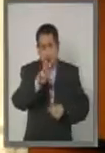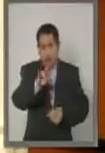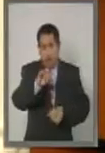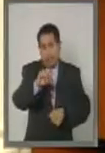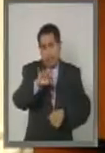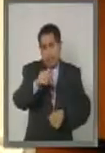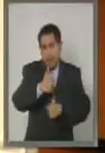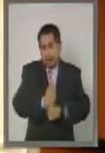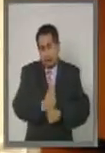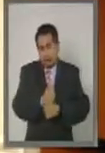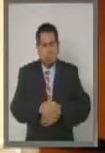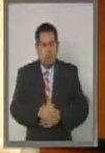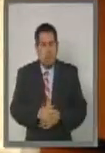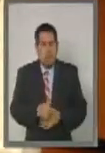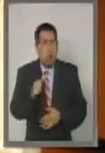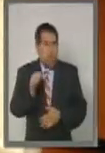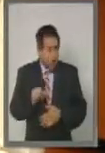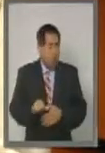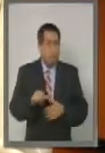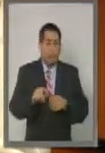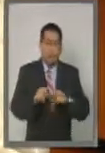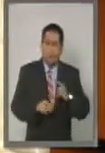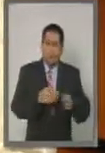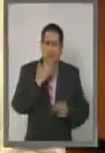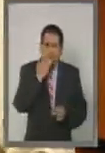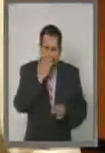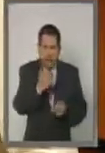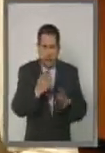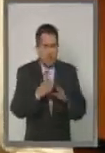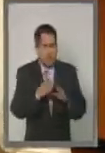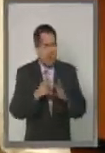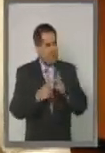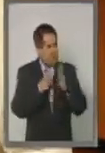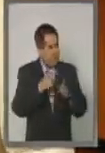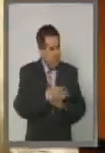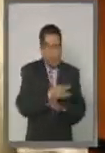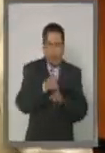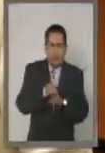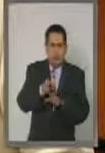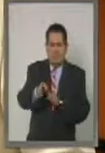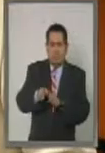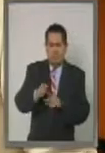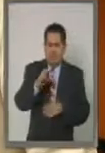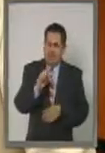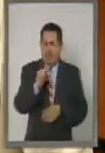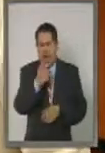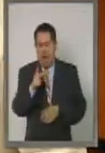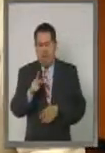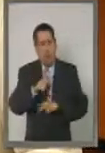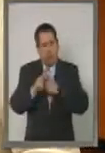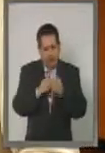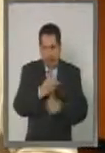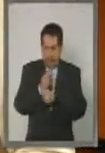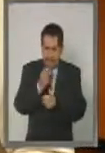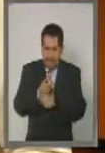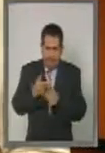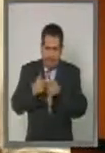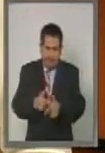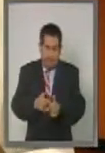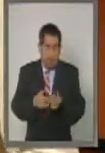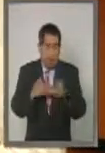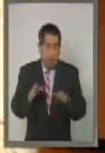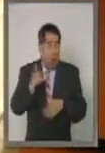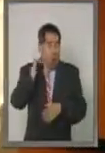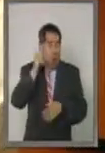Hoy recuperamos de manera simbólica pero significativa a la CEAP y abrimos un nuevo